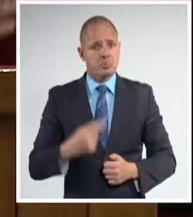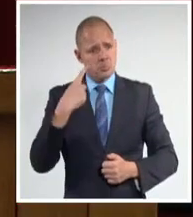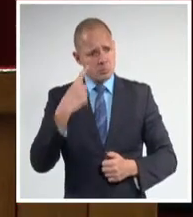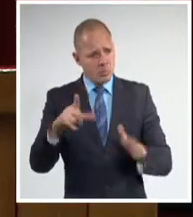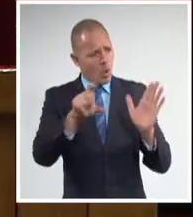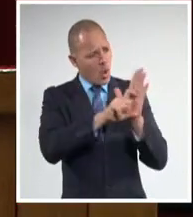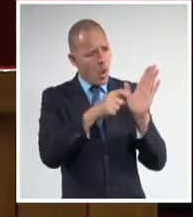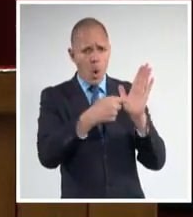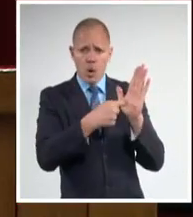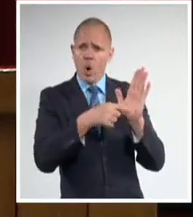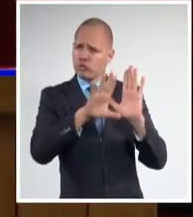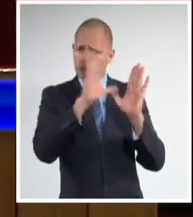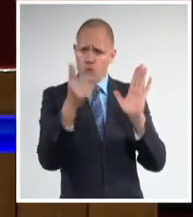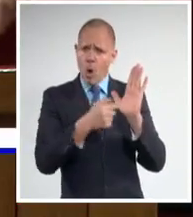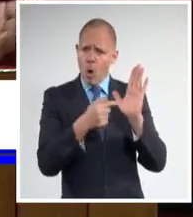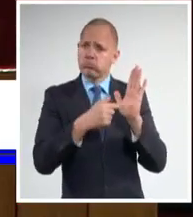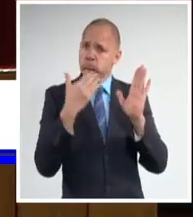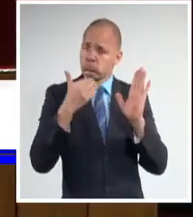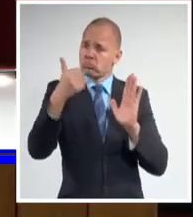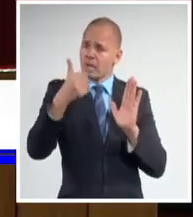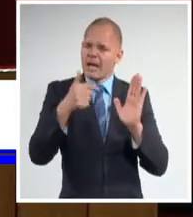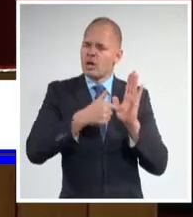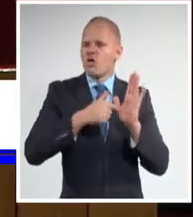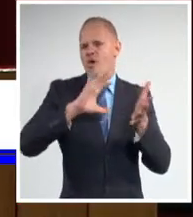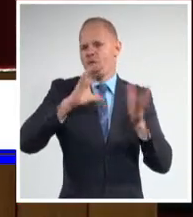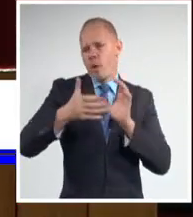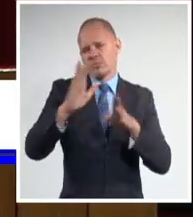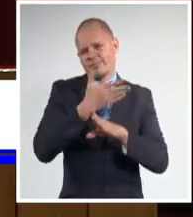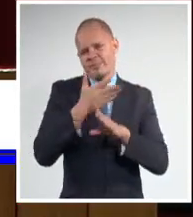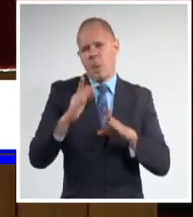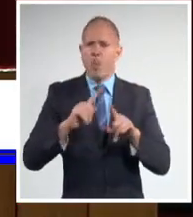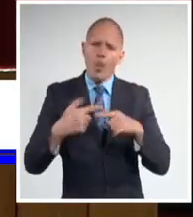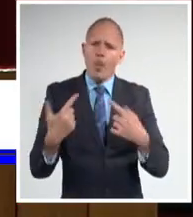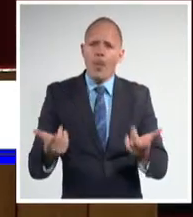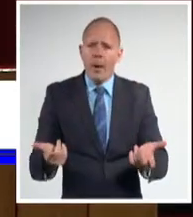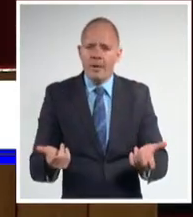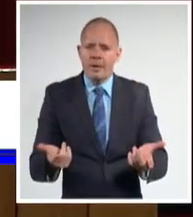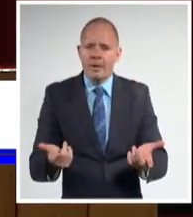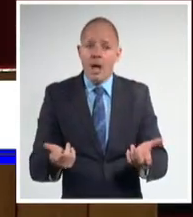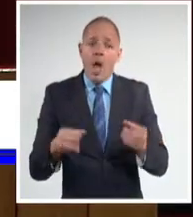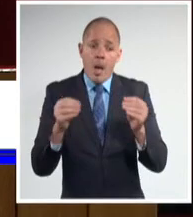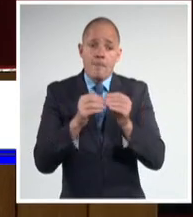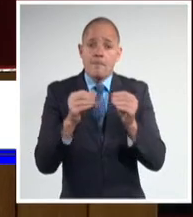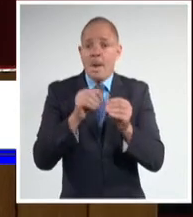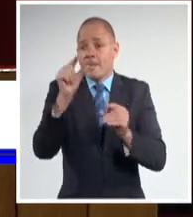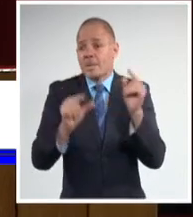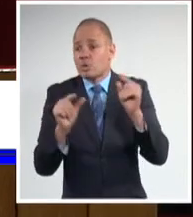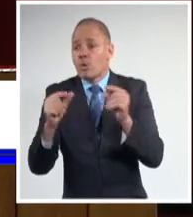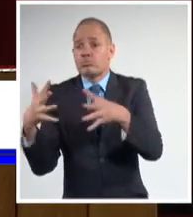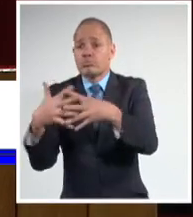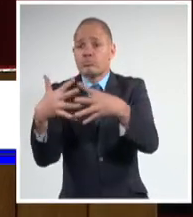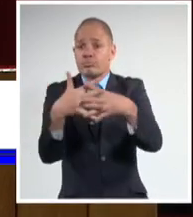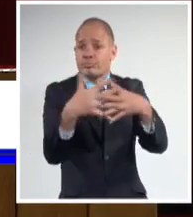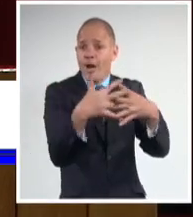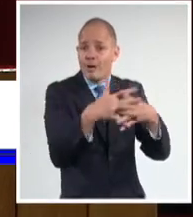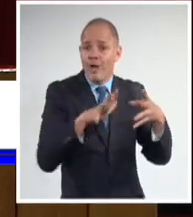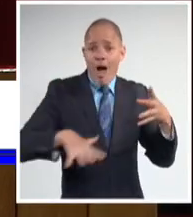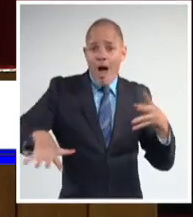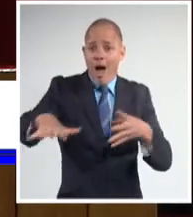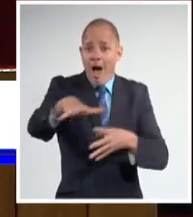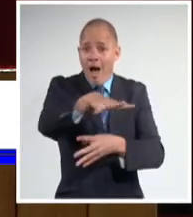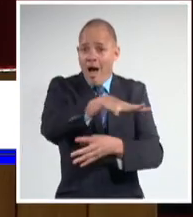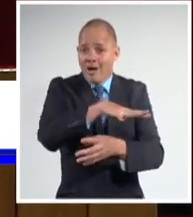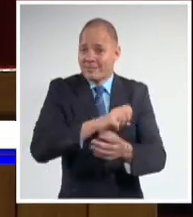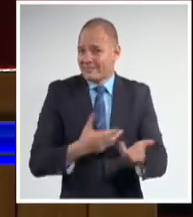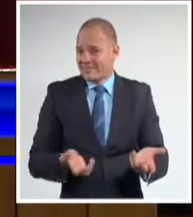de múltiples puertas. ¿Y por qué múltiples puertas? Porque tiene que darle acceso a todo lo que existe hoy en la sociedad